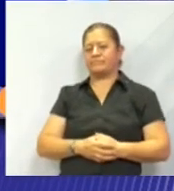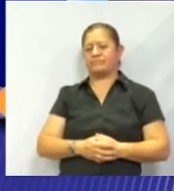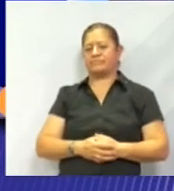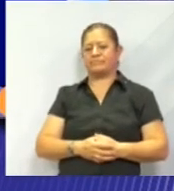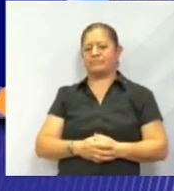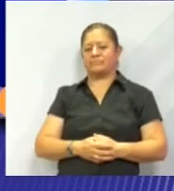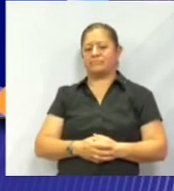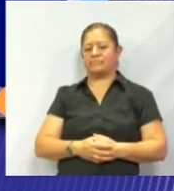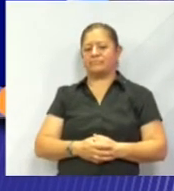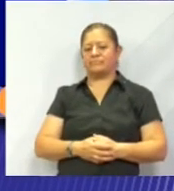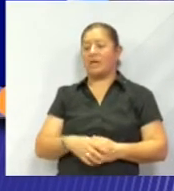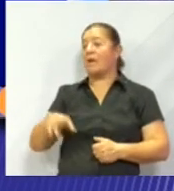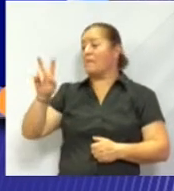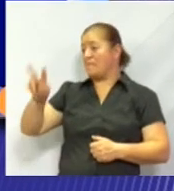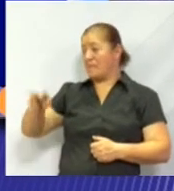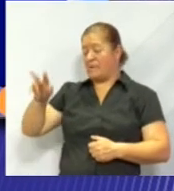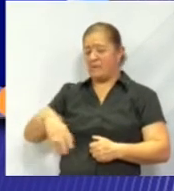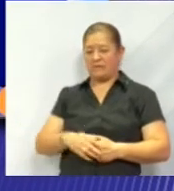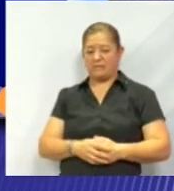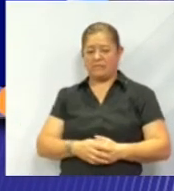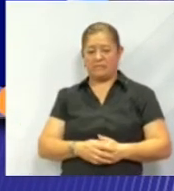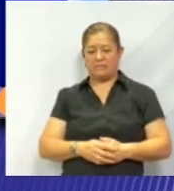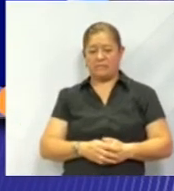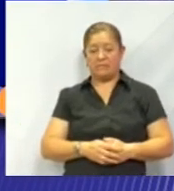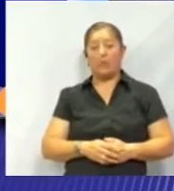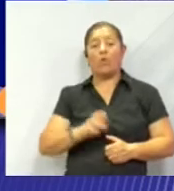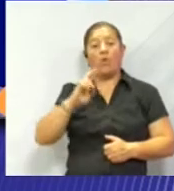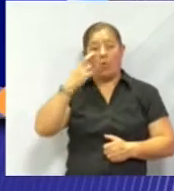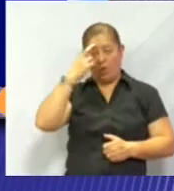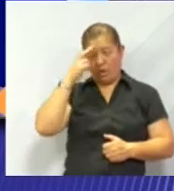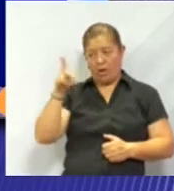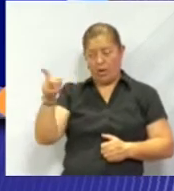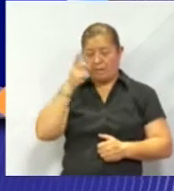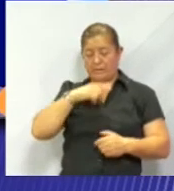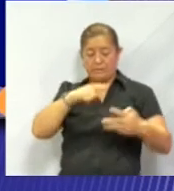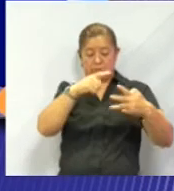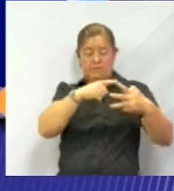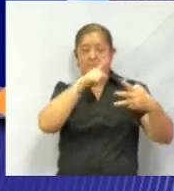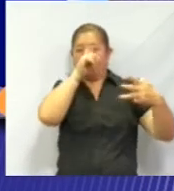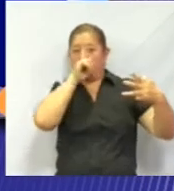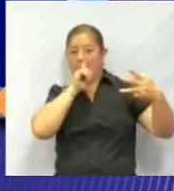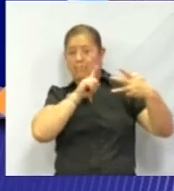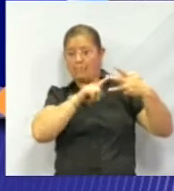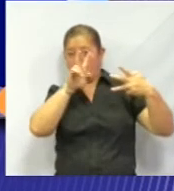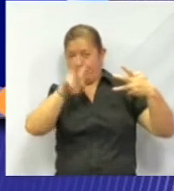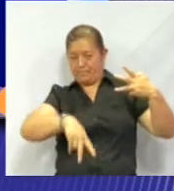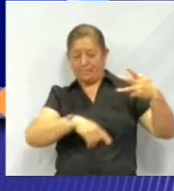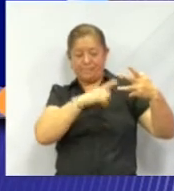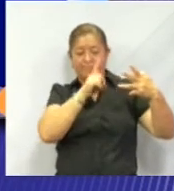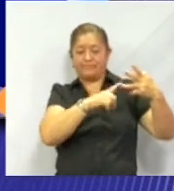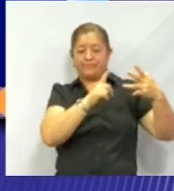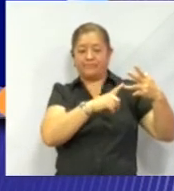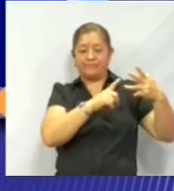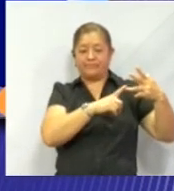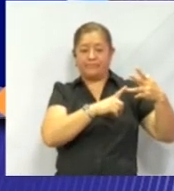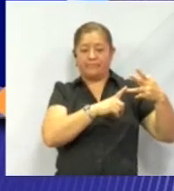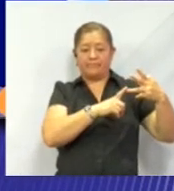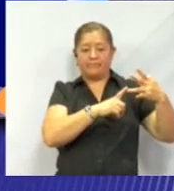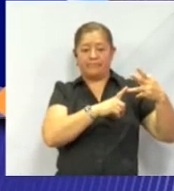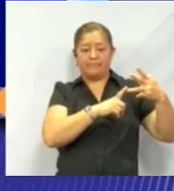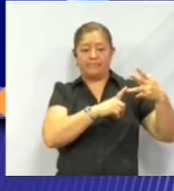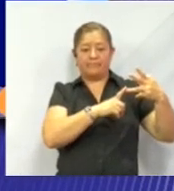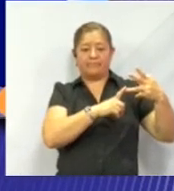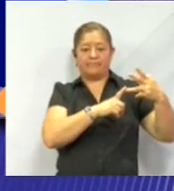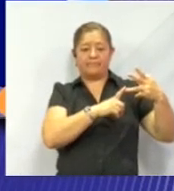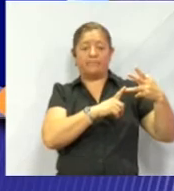¿Verdad? ¿Verdad? ¿Verdad? dijo, ok, recordemos, nos dijo mentira, ¿verdad? ¿Verdad? Vamos por la tercera. Venus